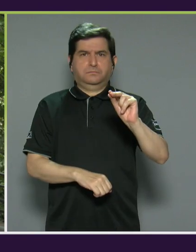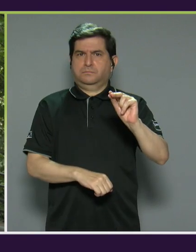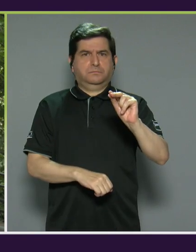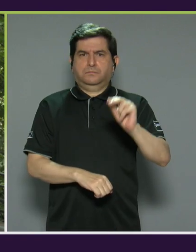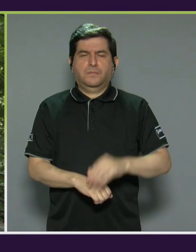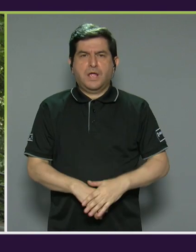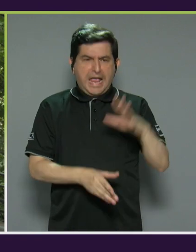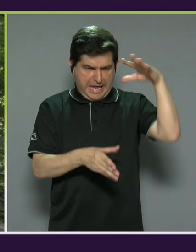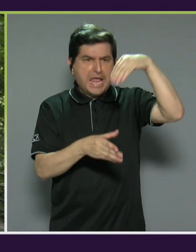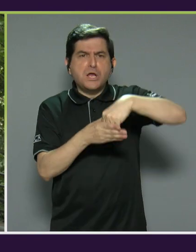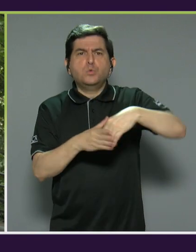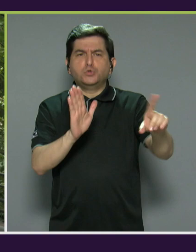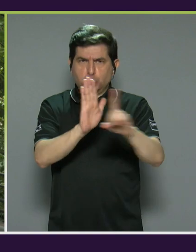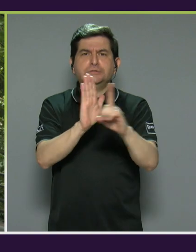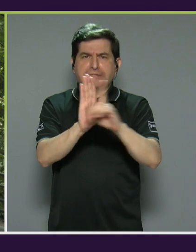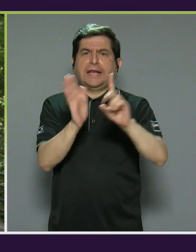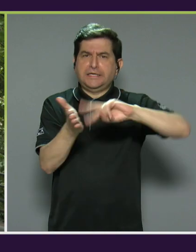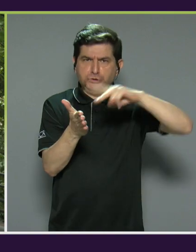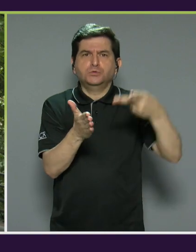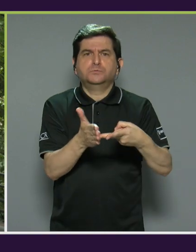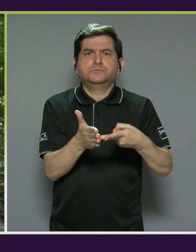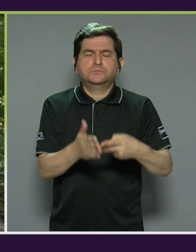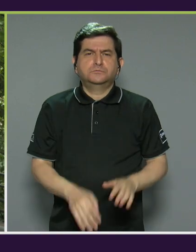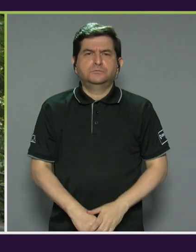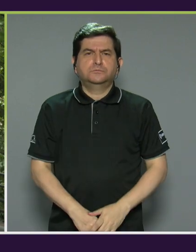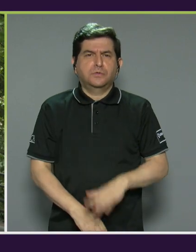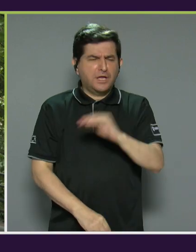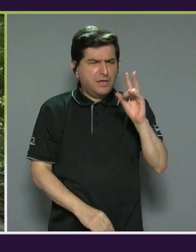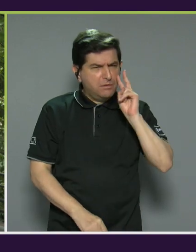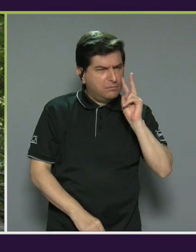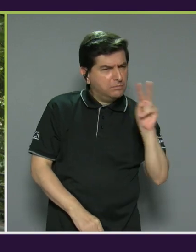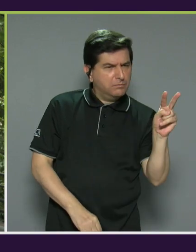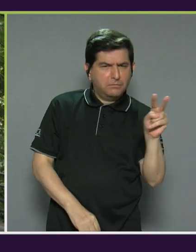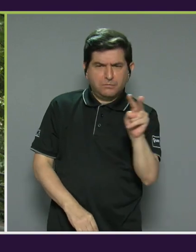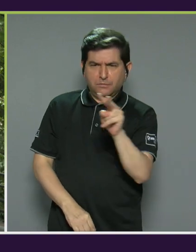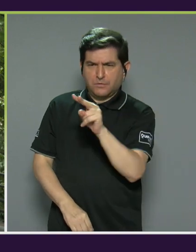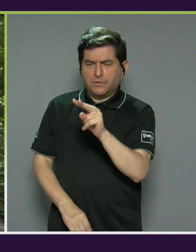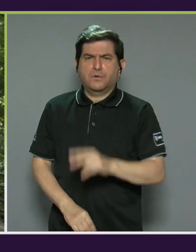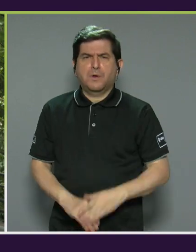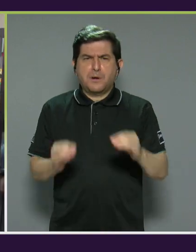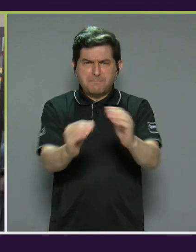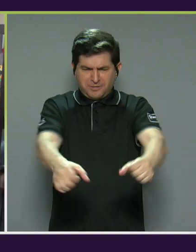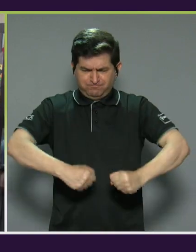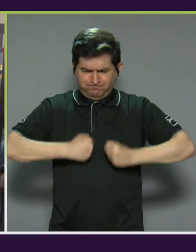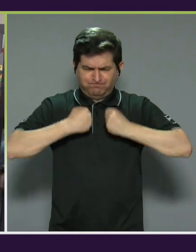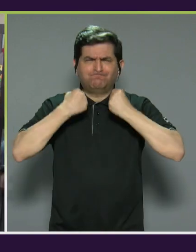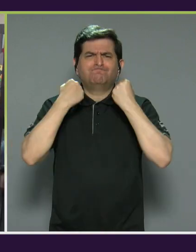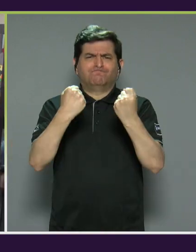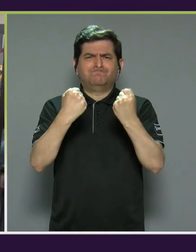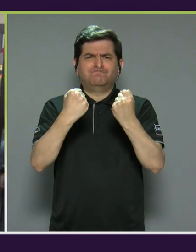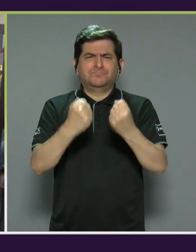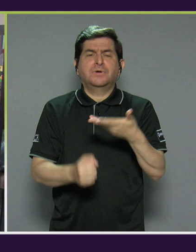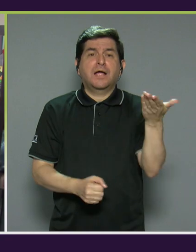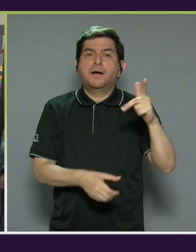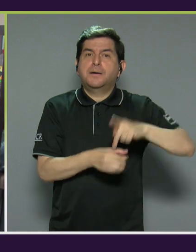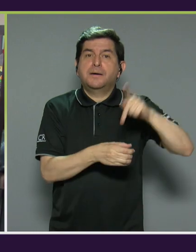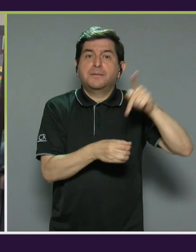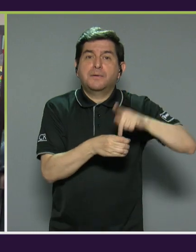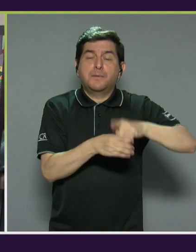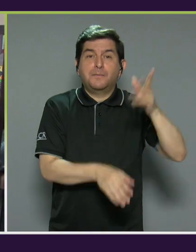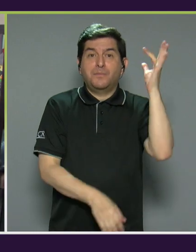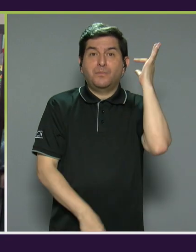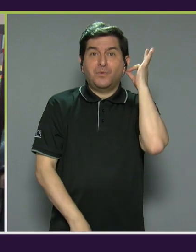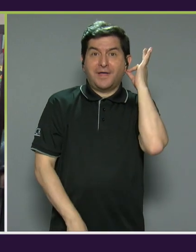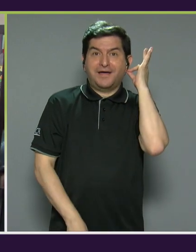inclusión era un derecho. Y también empezamos a ver como con mayor fuerza también la participación de